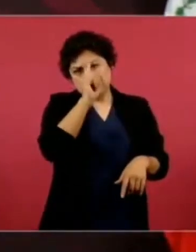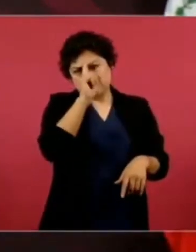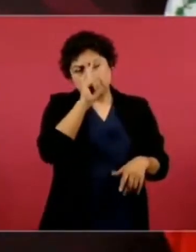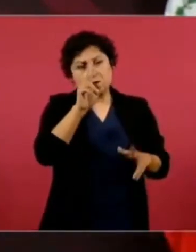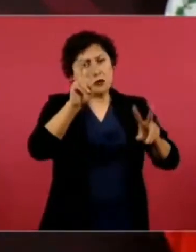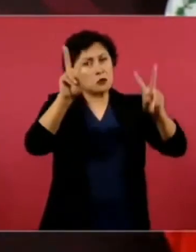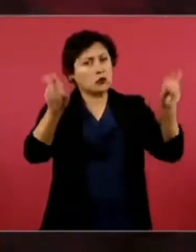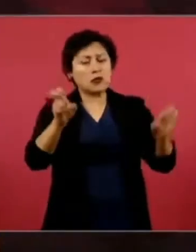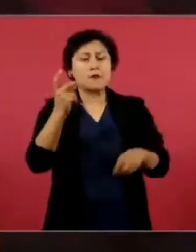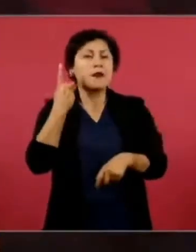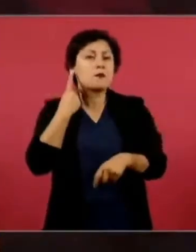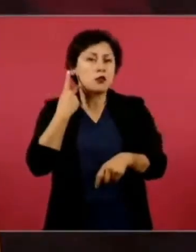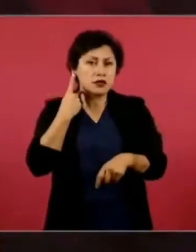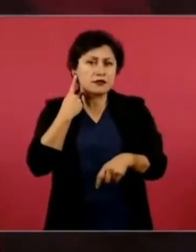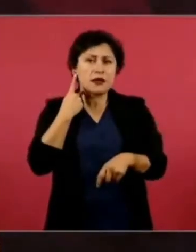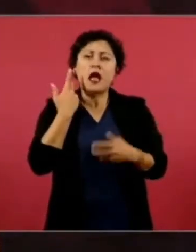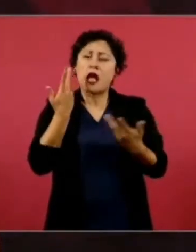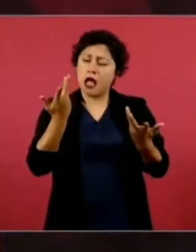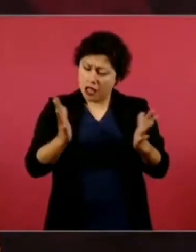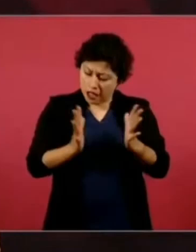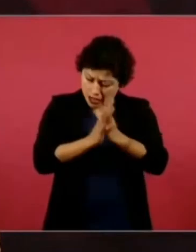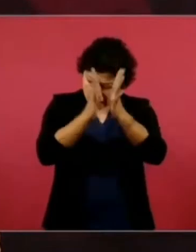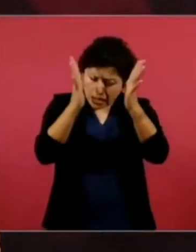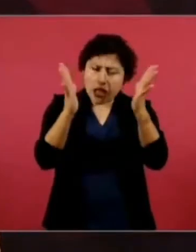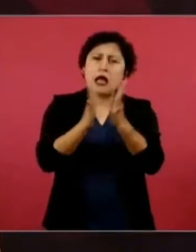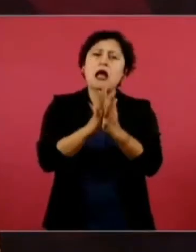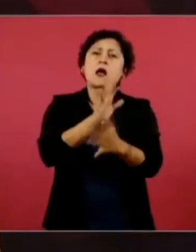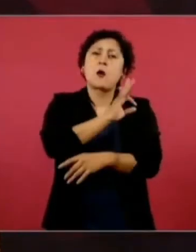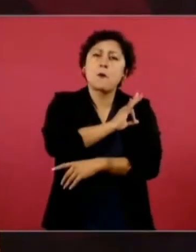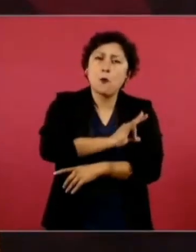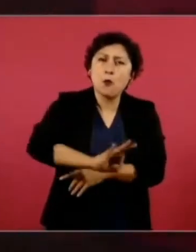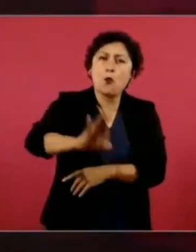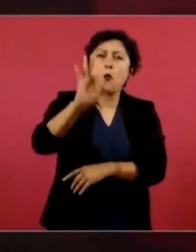pero hay que procurar no hacer el ridículo.